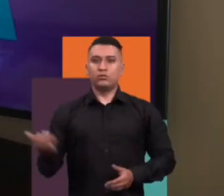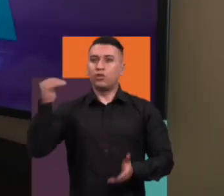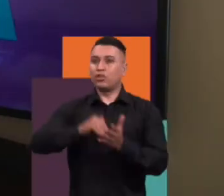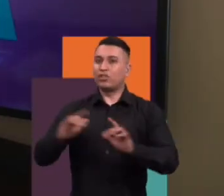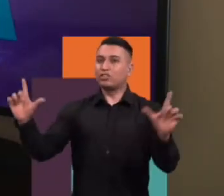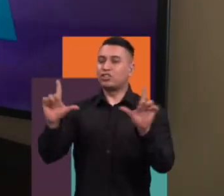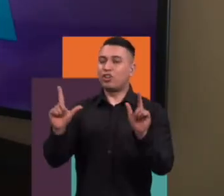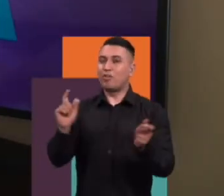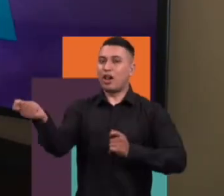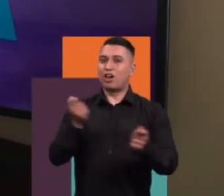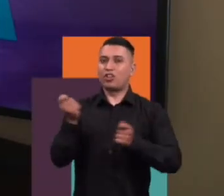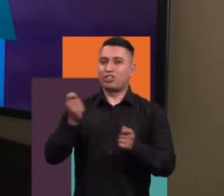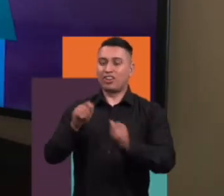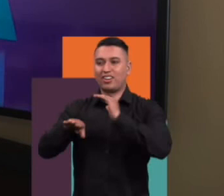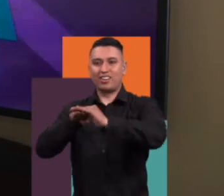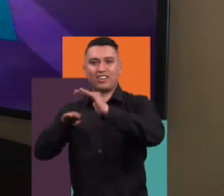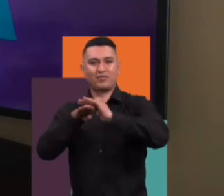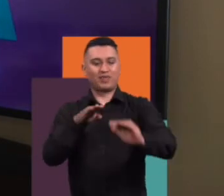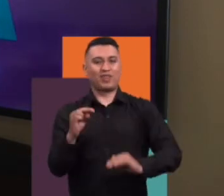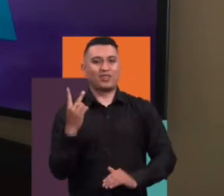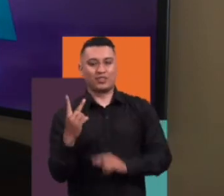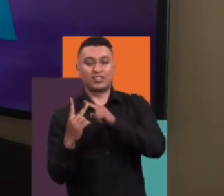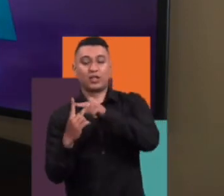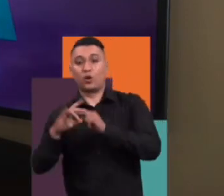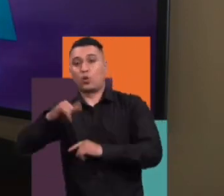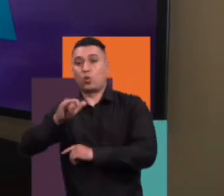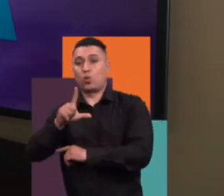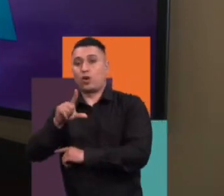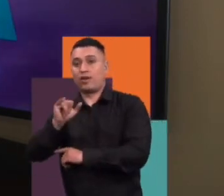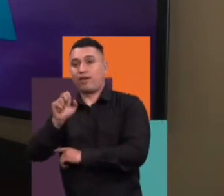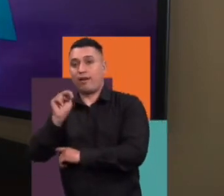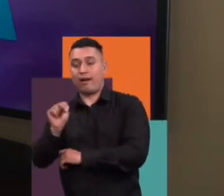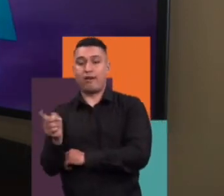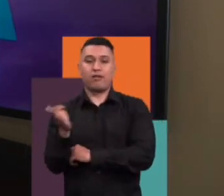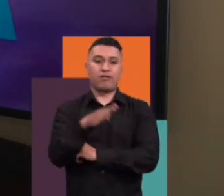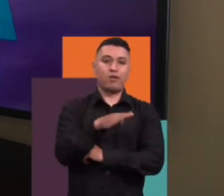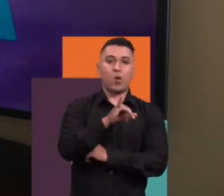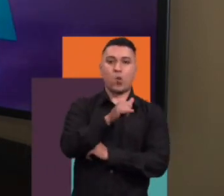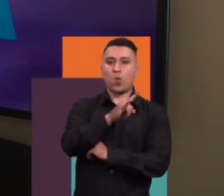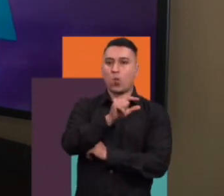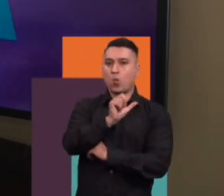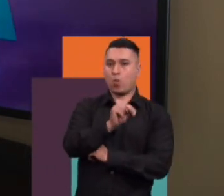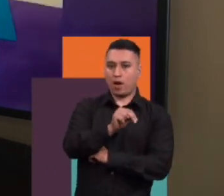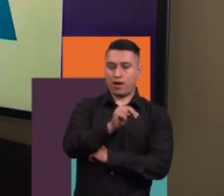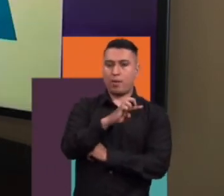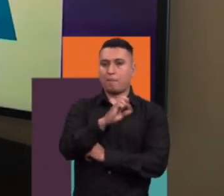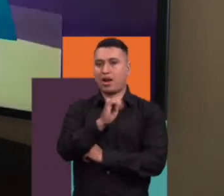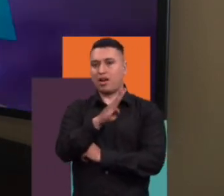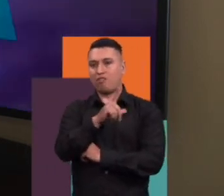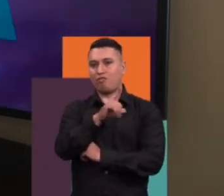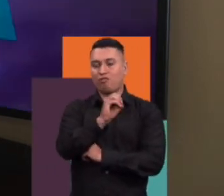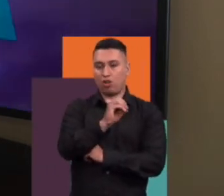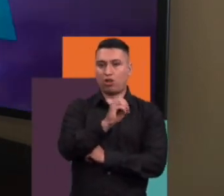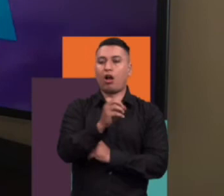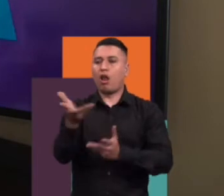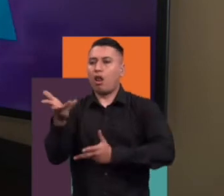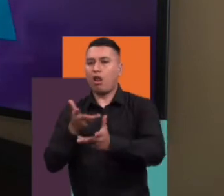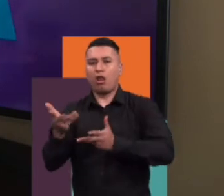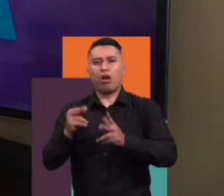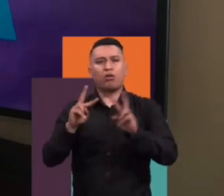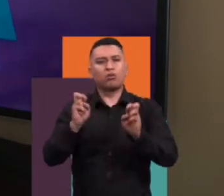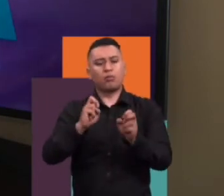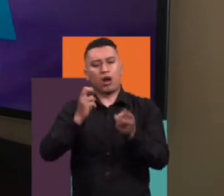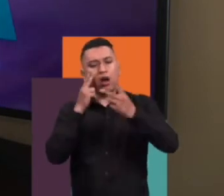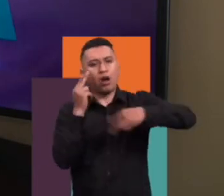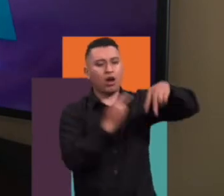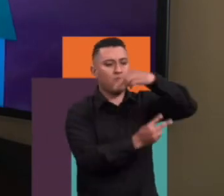Estamos de regreso en Toma el Control con nuestros invitados, Julián Osorio y Juan Pablo Ruiz, conversando sobre aventura en los medios. Y